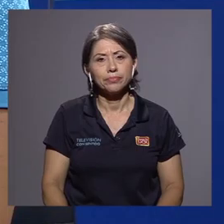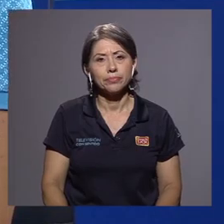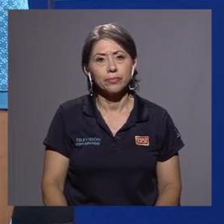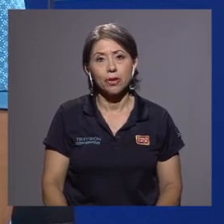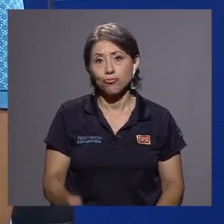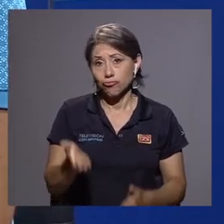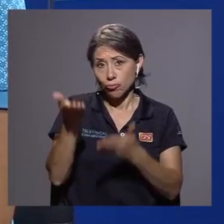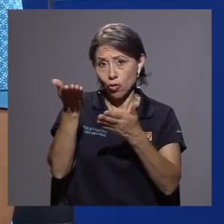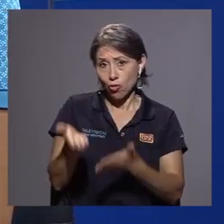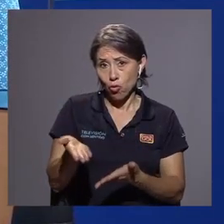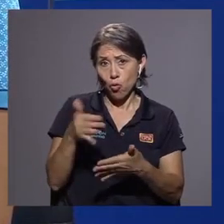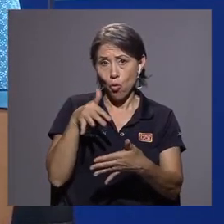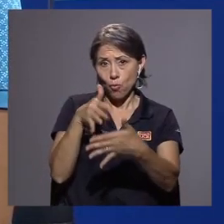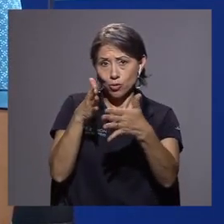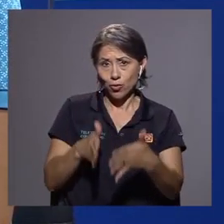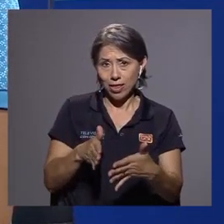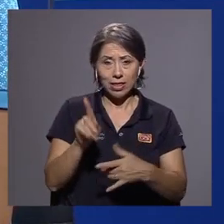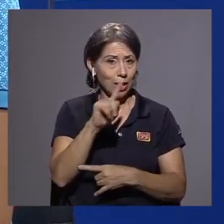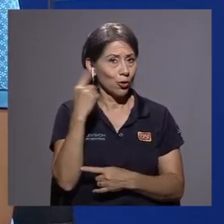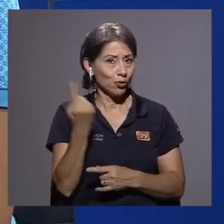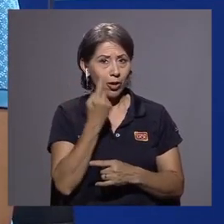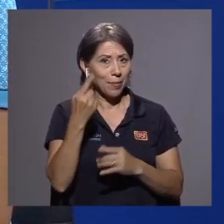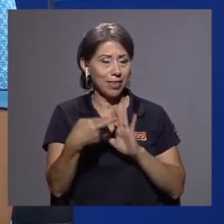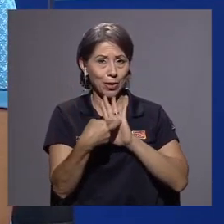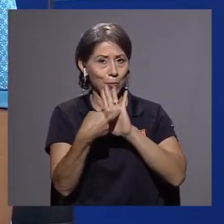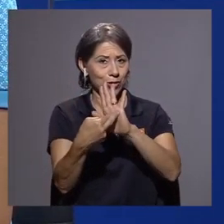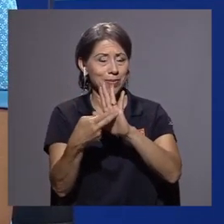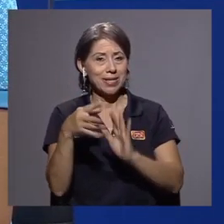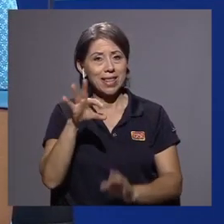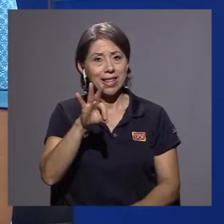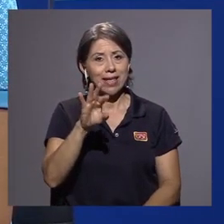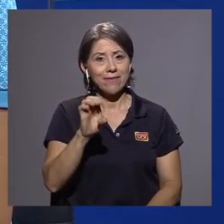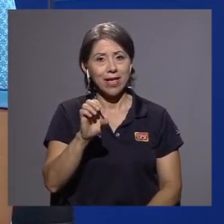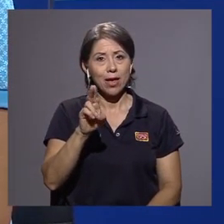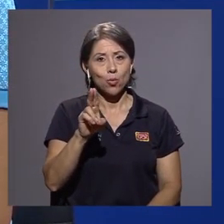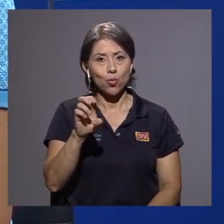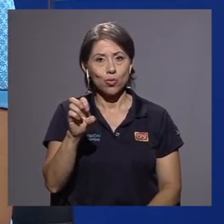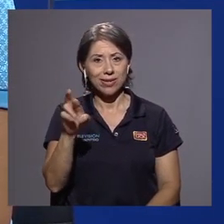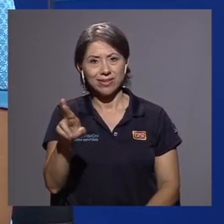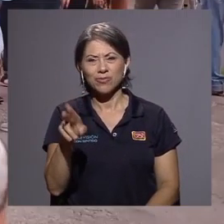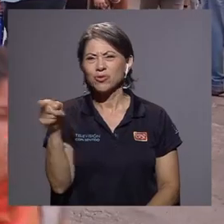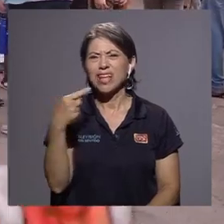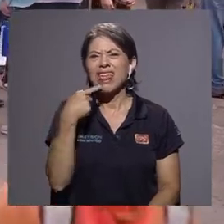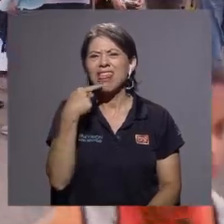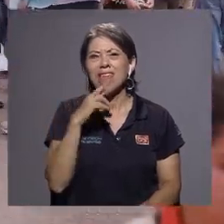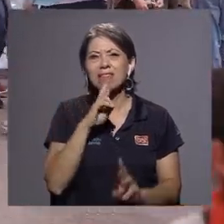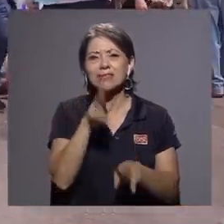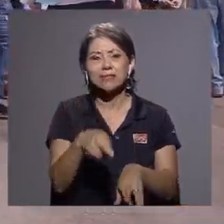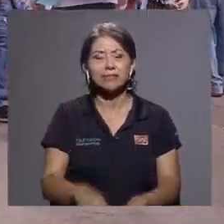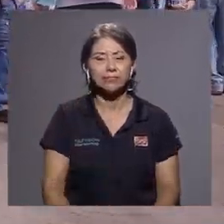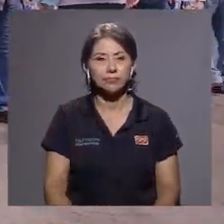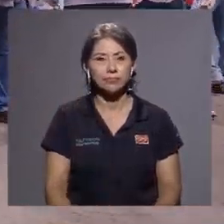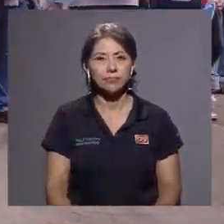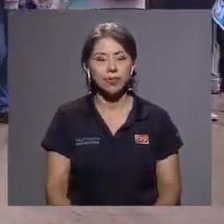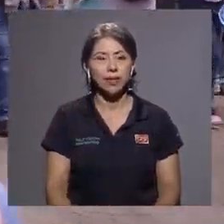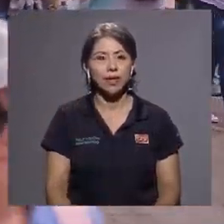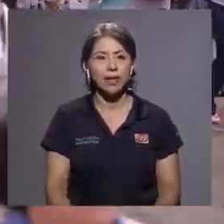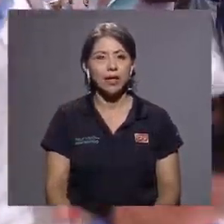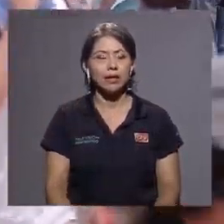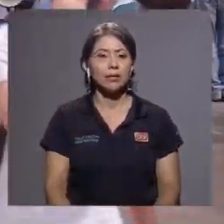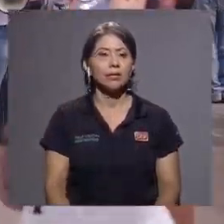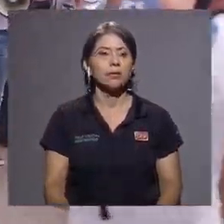Como estudiante, no solo como representante de la FEUR, ¿qué le decís a este tipo de informaciones? Pues es